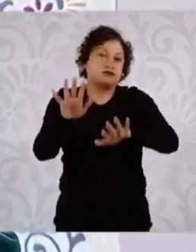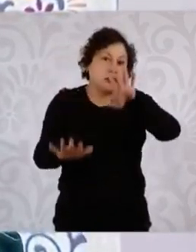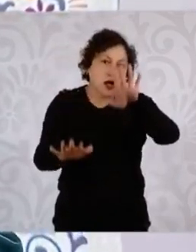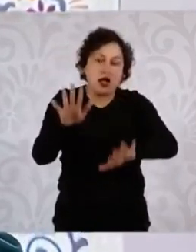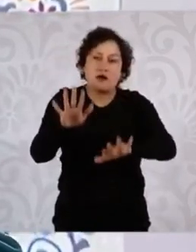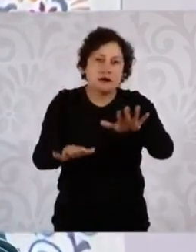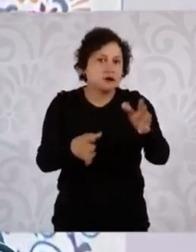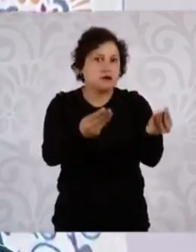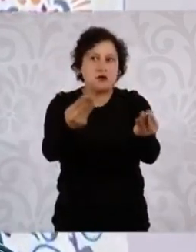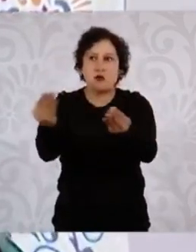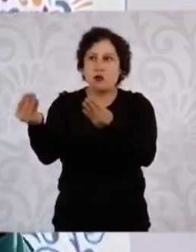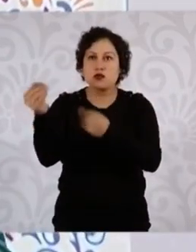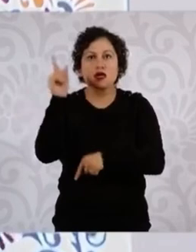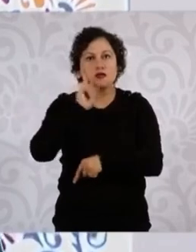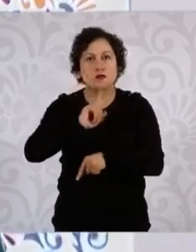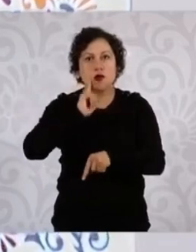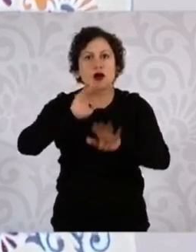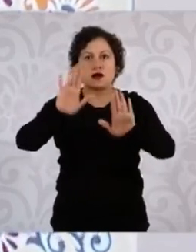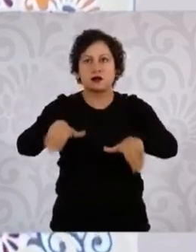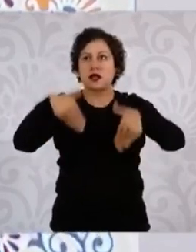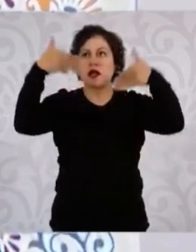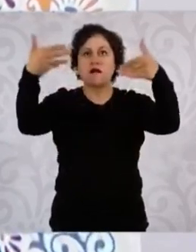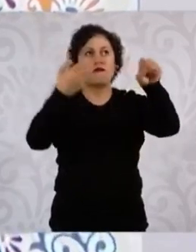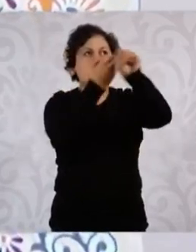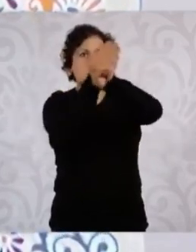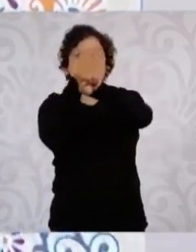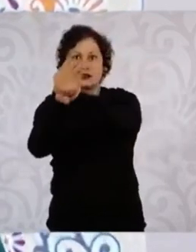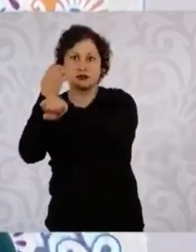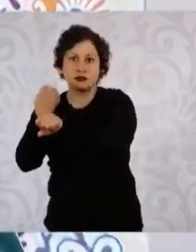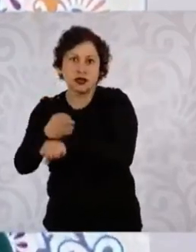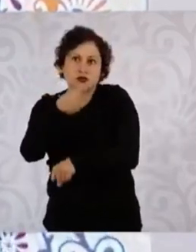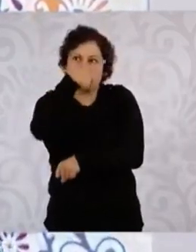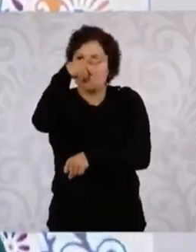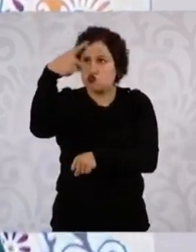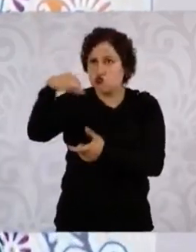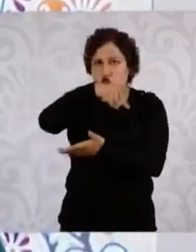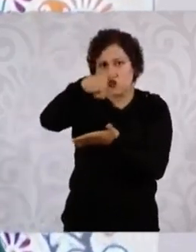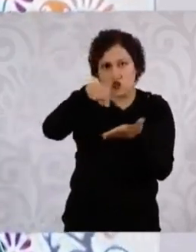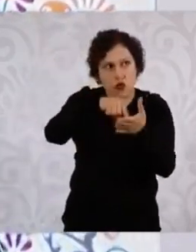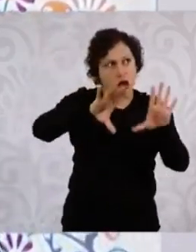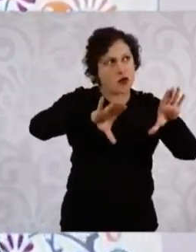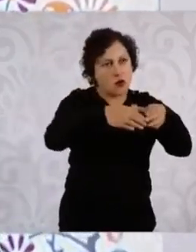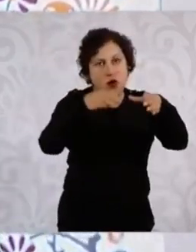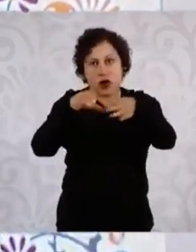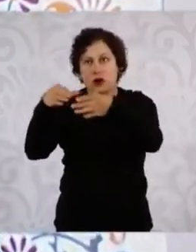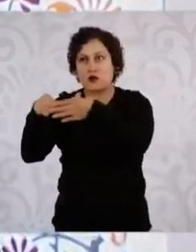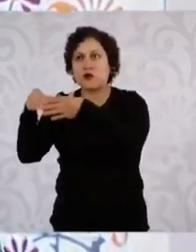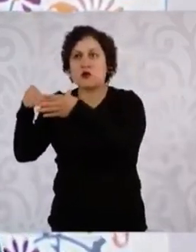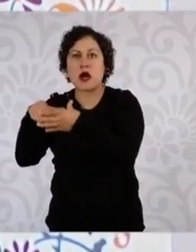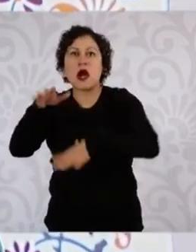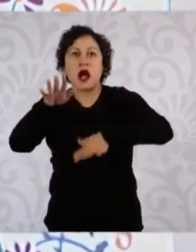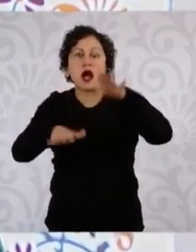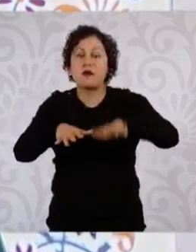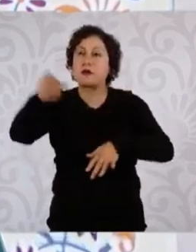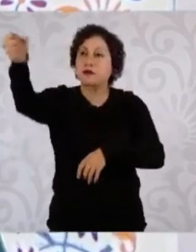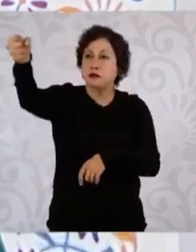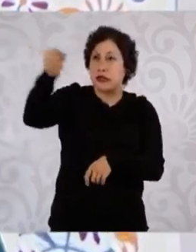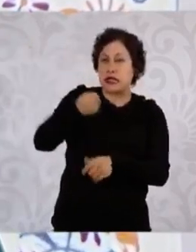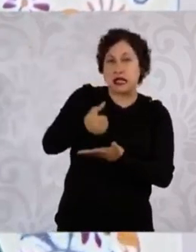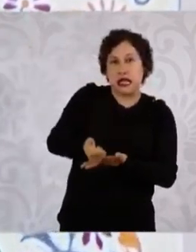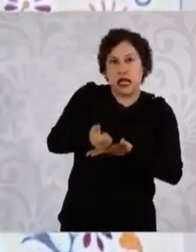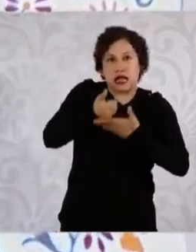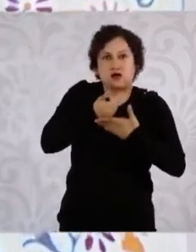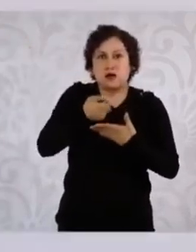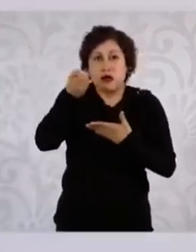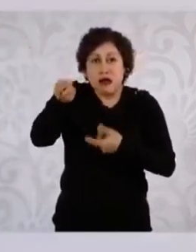a las ciudades de sus pueblos y que también sufren discriminación, que ahora por